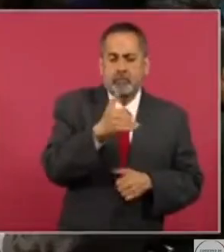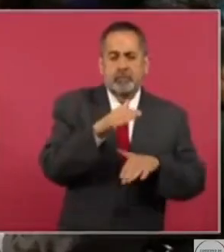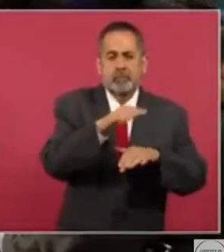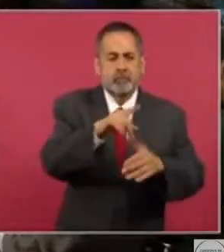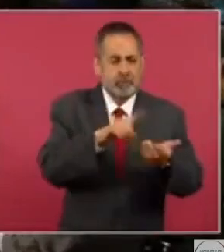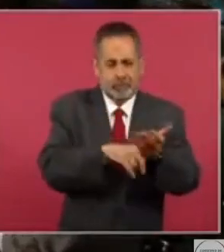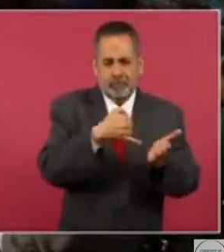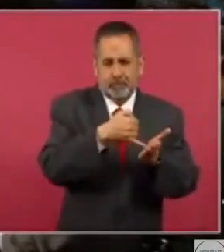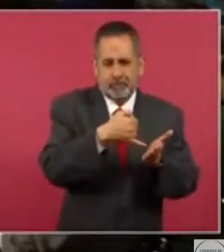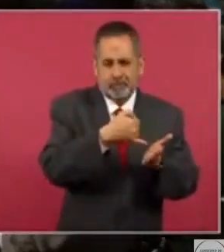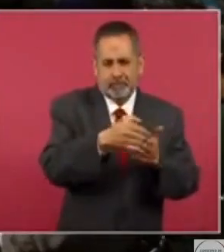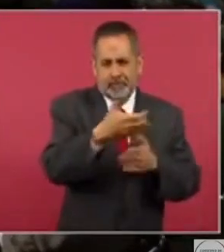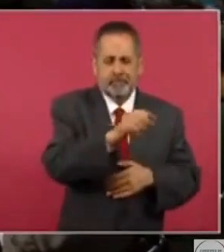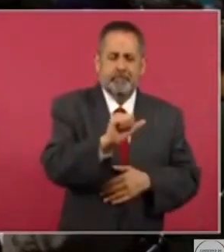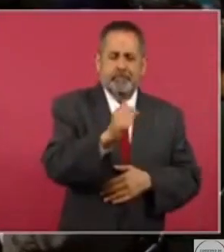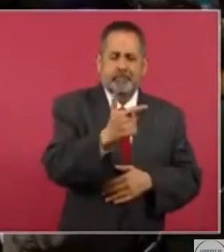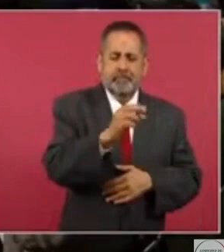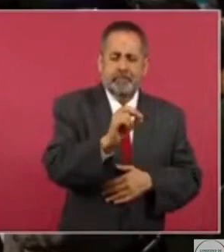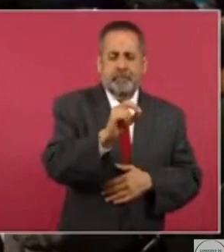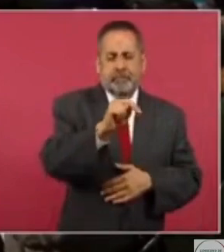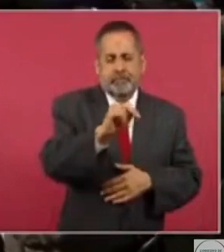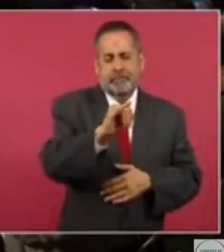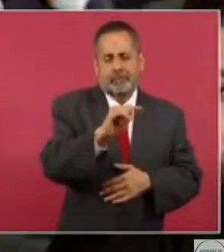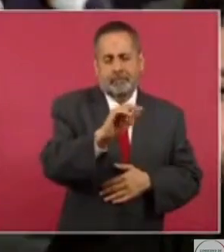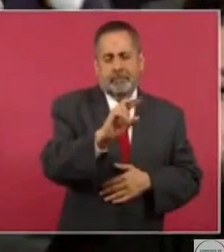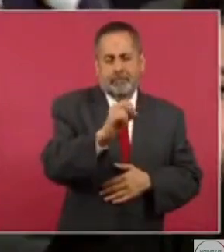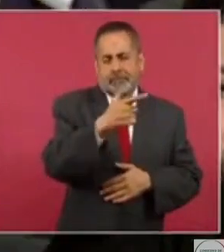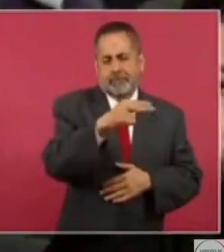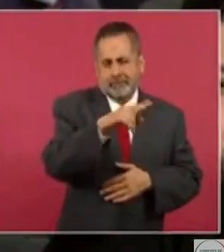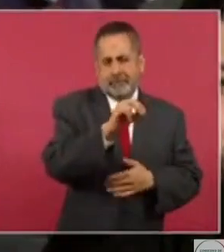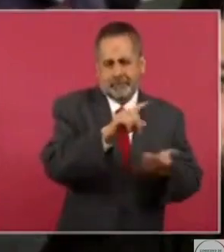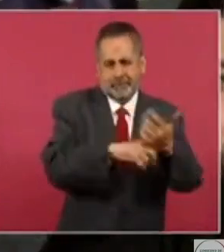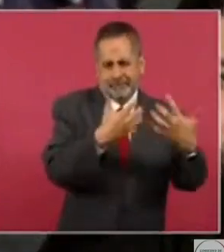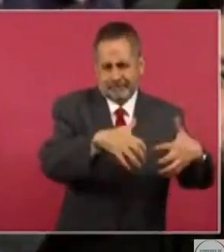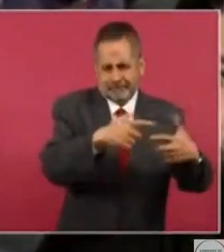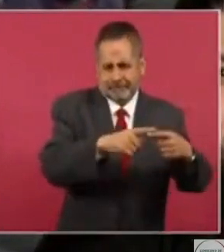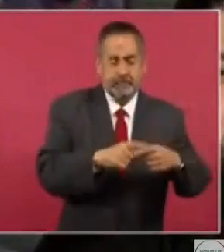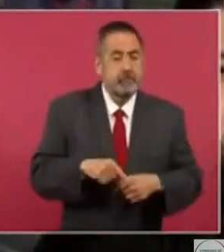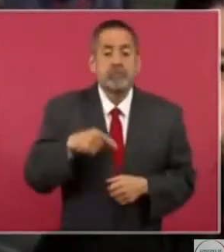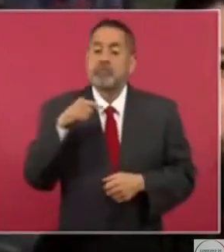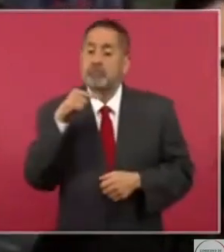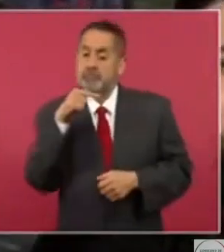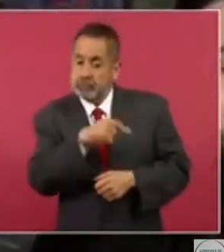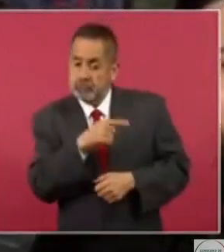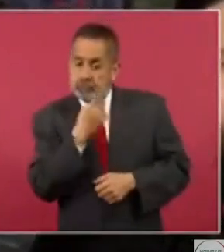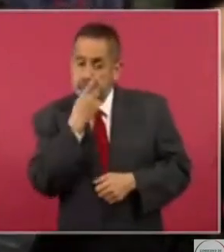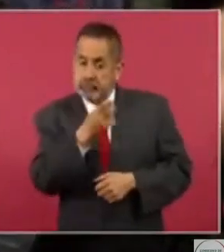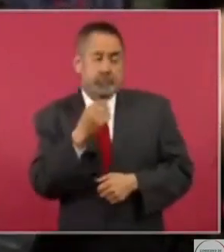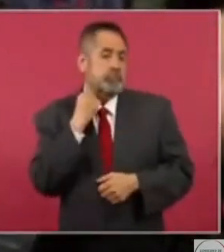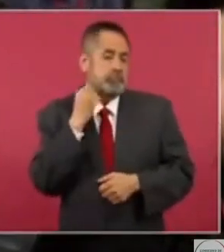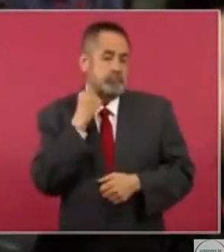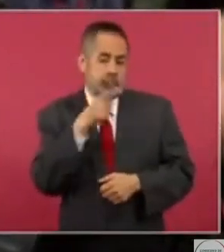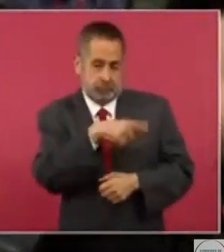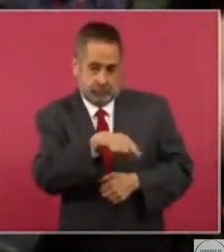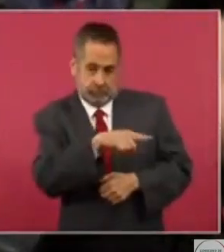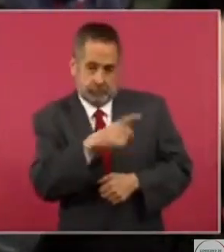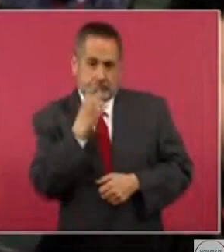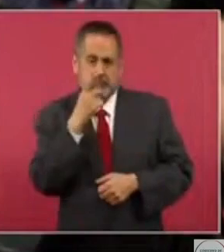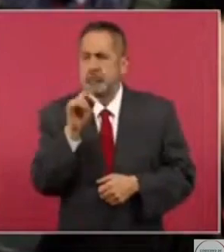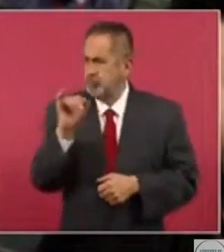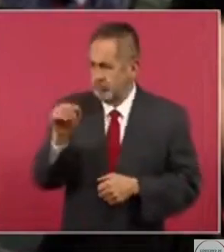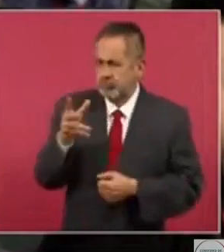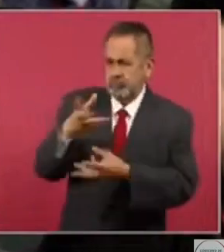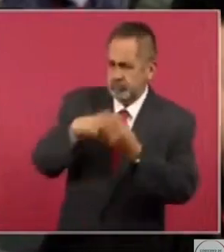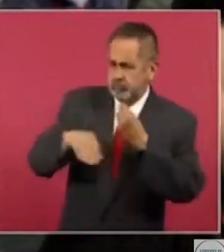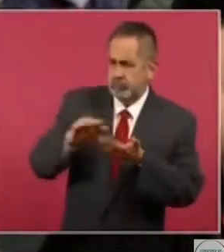agronitrogenados, agronitrogenados, en el sentido de que están dispuestos a dar la reparación del